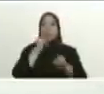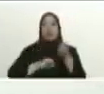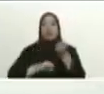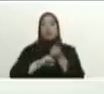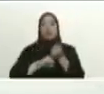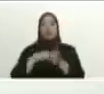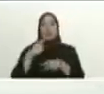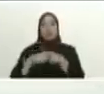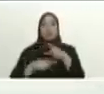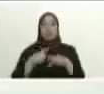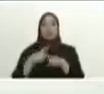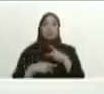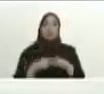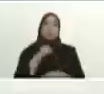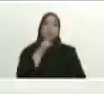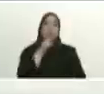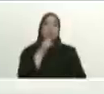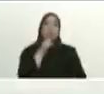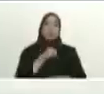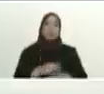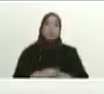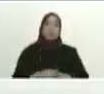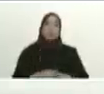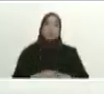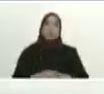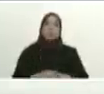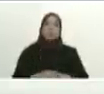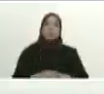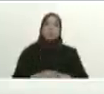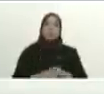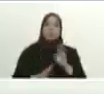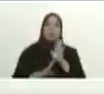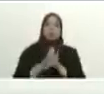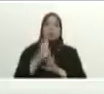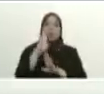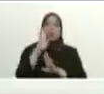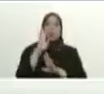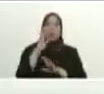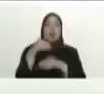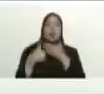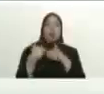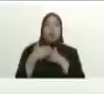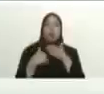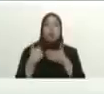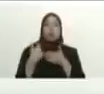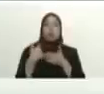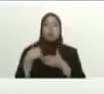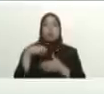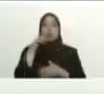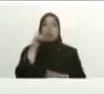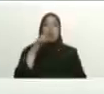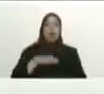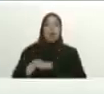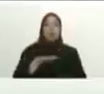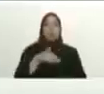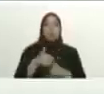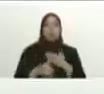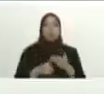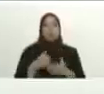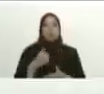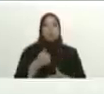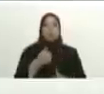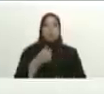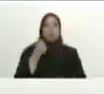proceso de recuperación económica de recuperación productiva en el campo la producción agrícola